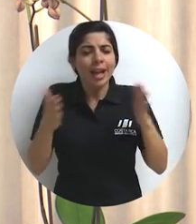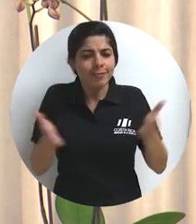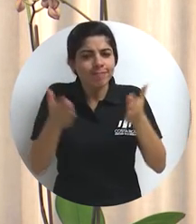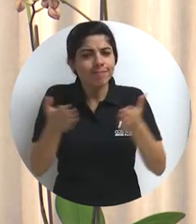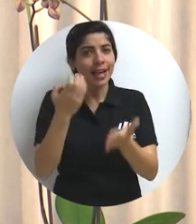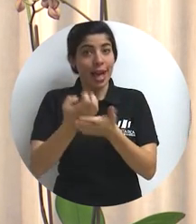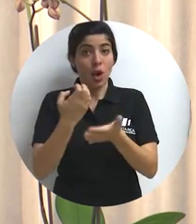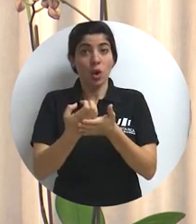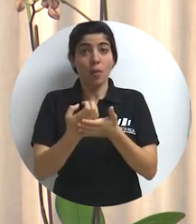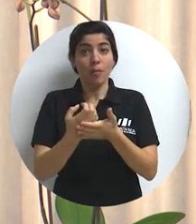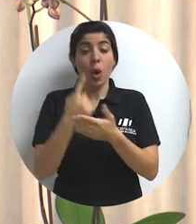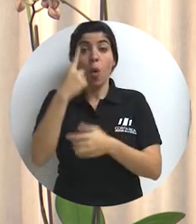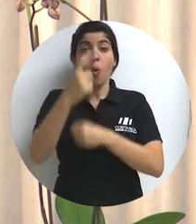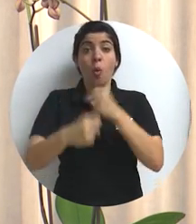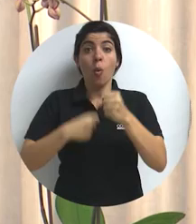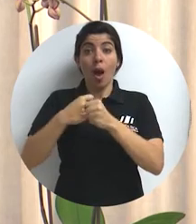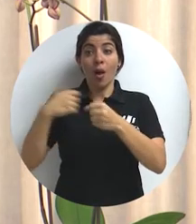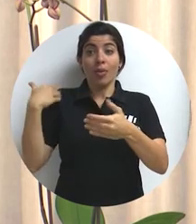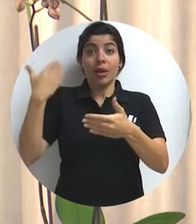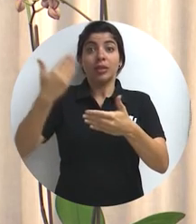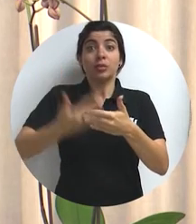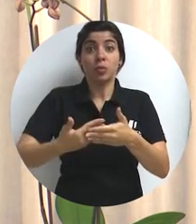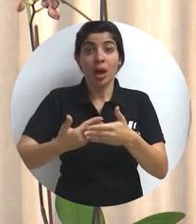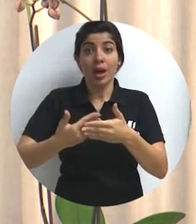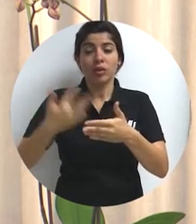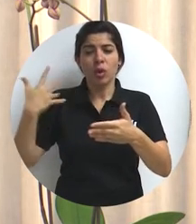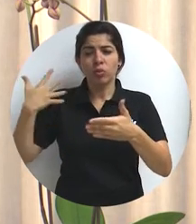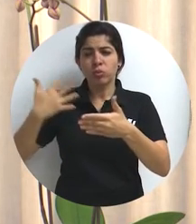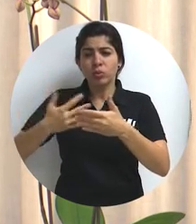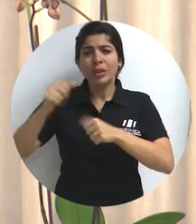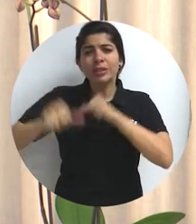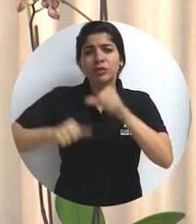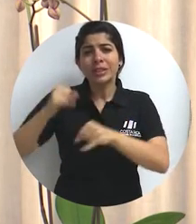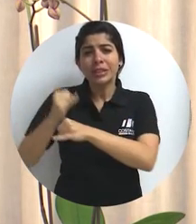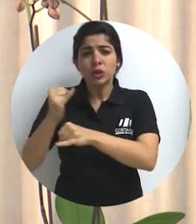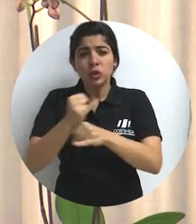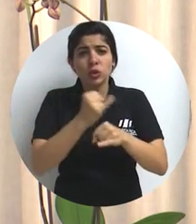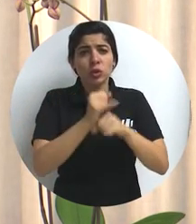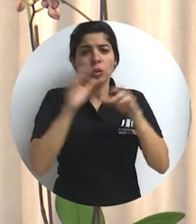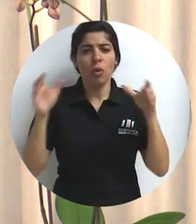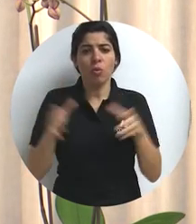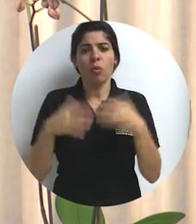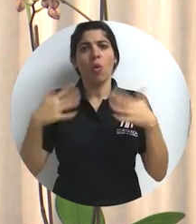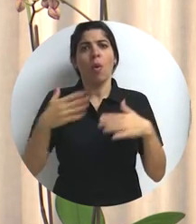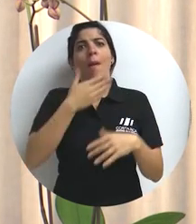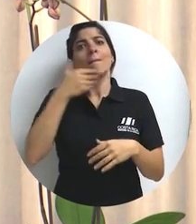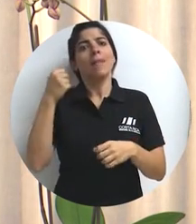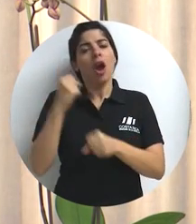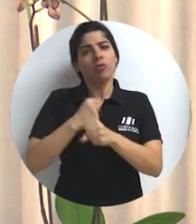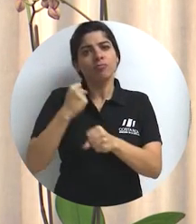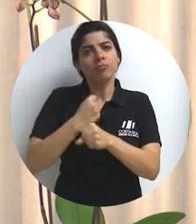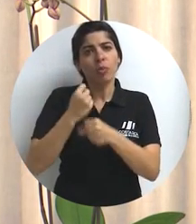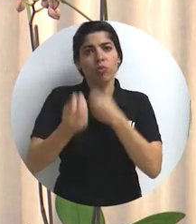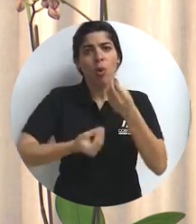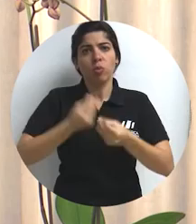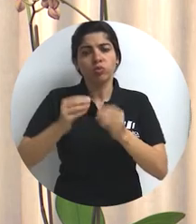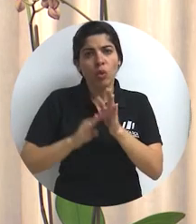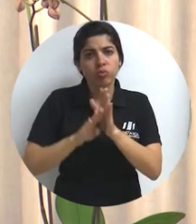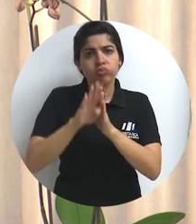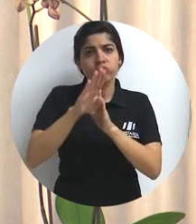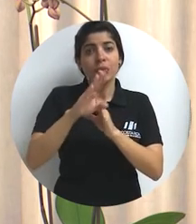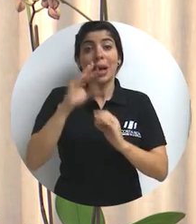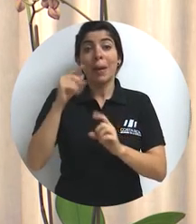la reactivación económica. Un año después, los esfuerzos de las instituciones se concretan en un mejor desempeño de la producción